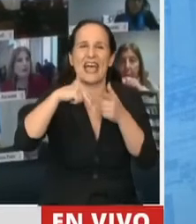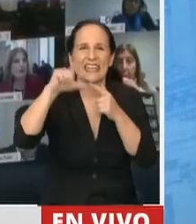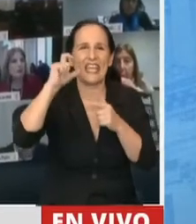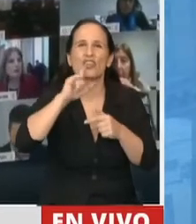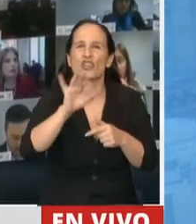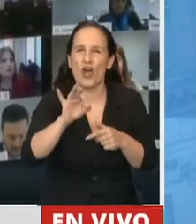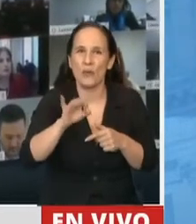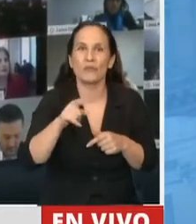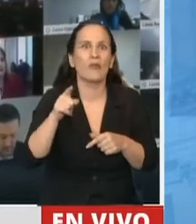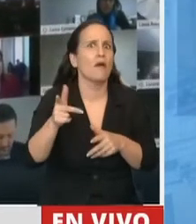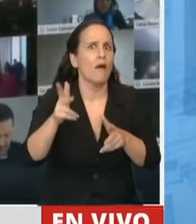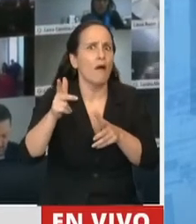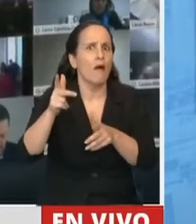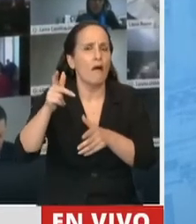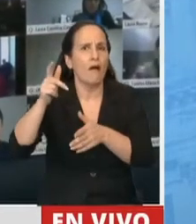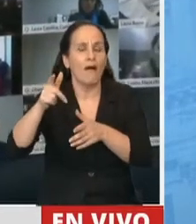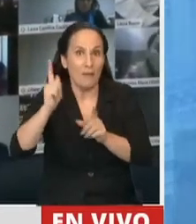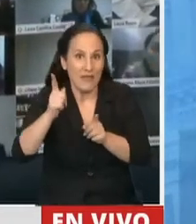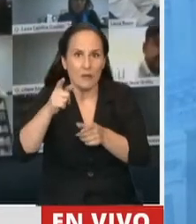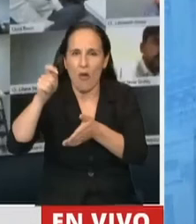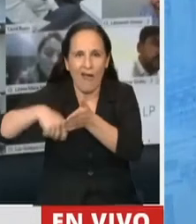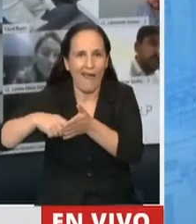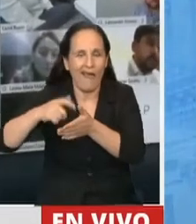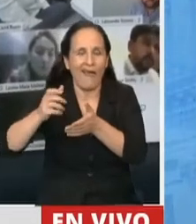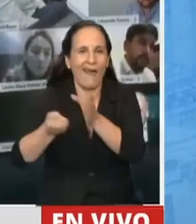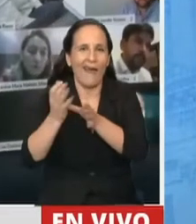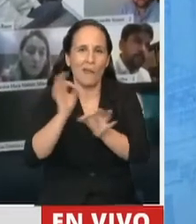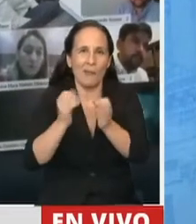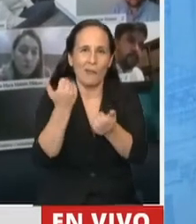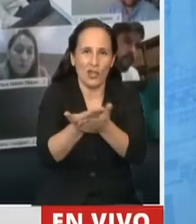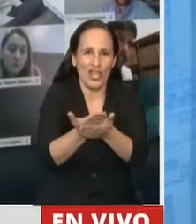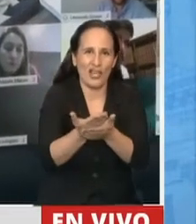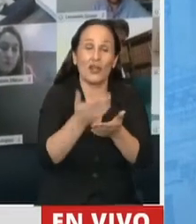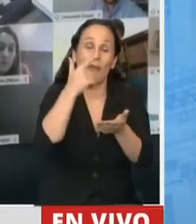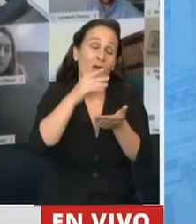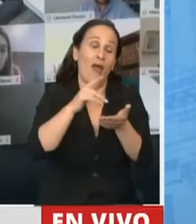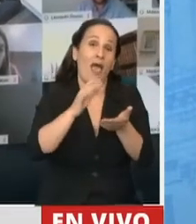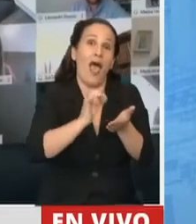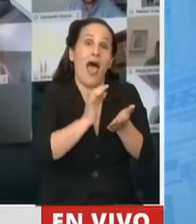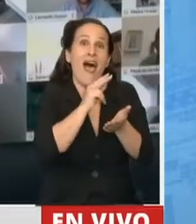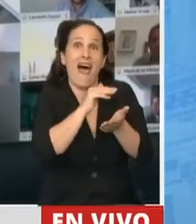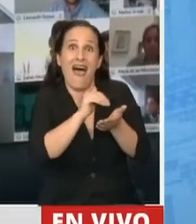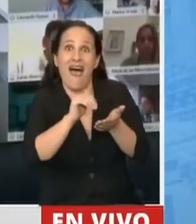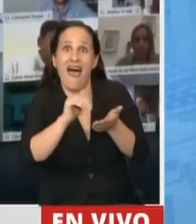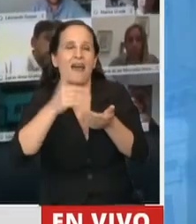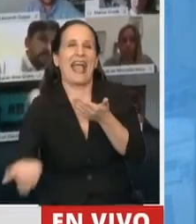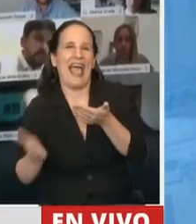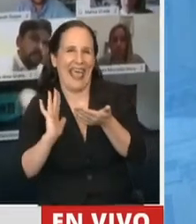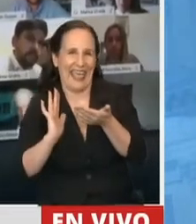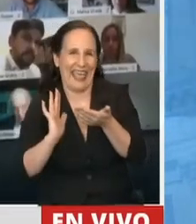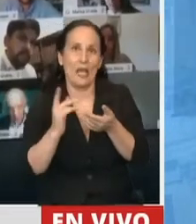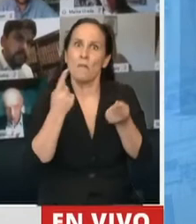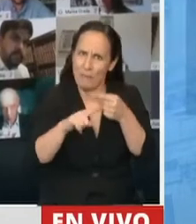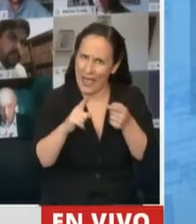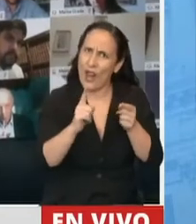que era uno de los autores del proyecto de teletrabajo, que ya perdió Estado Parlamentario, pero lo tuvimos igual como precedente en